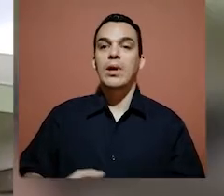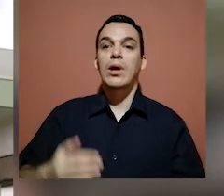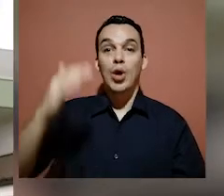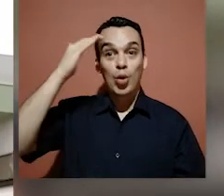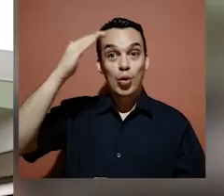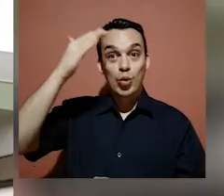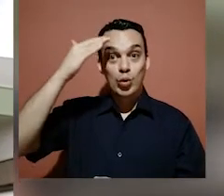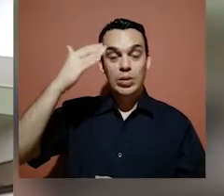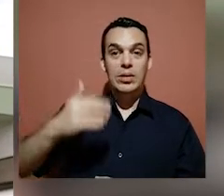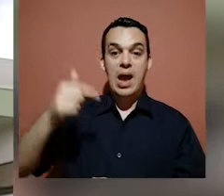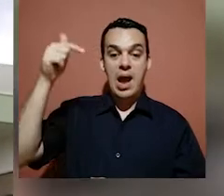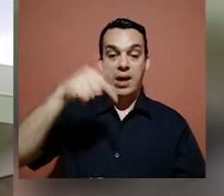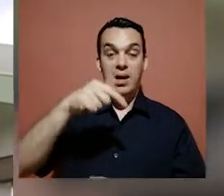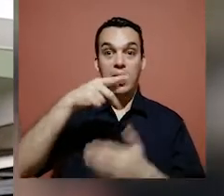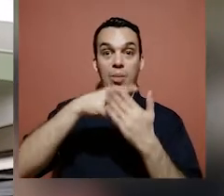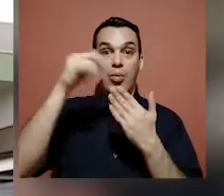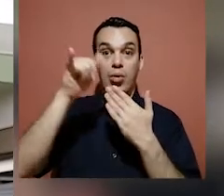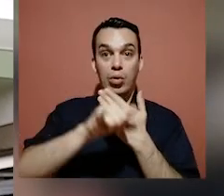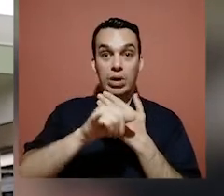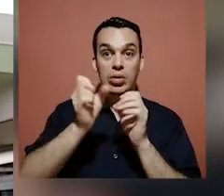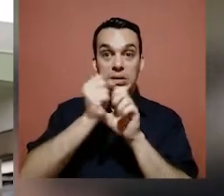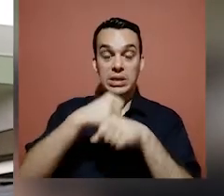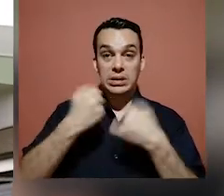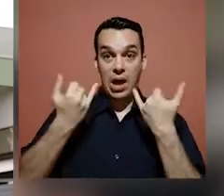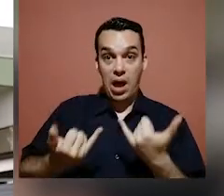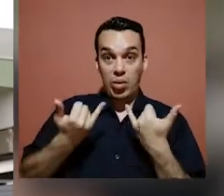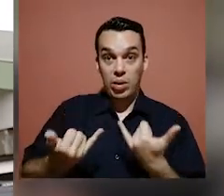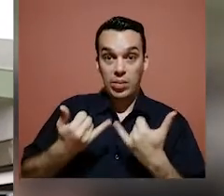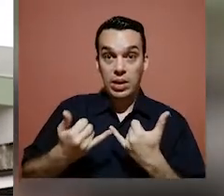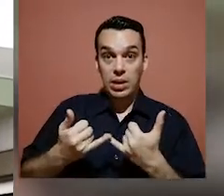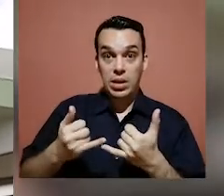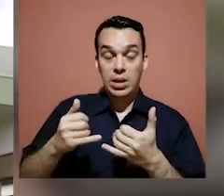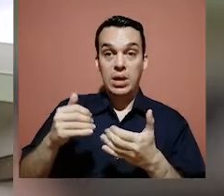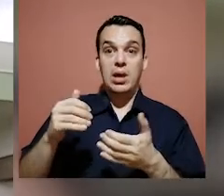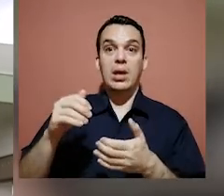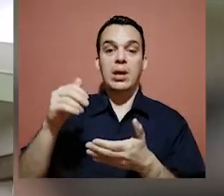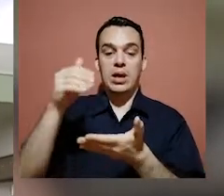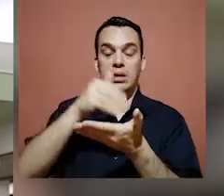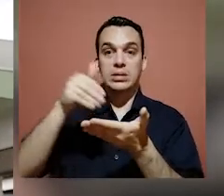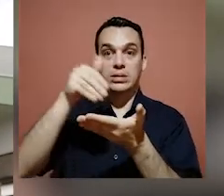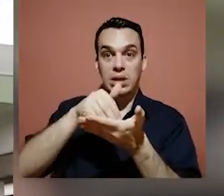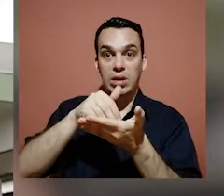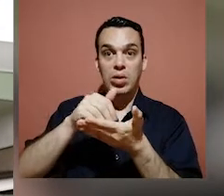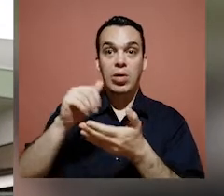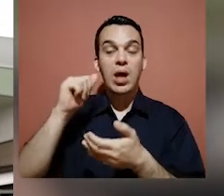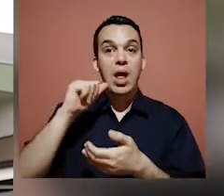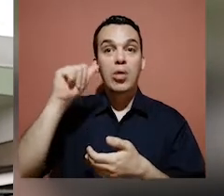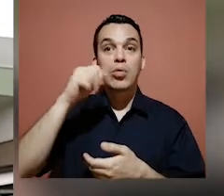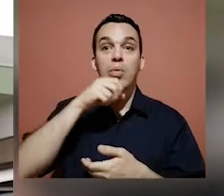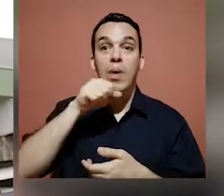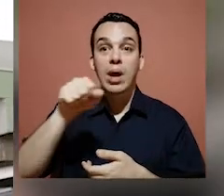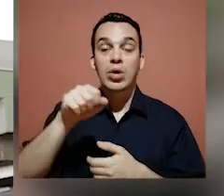Un gusto saludarles. Acá me encuentro en lo que es el proyecto que se realiza hoy en día en el Centro de Adulto Mayor de Alfredo Hidale en La Puebla,